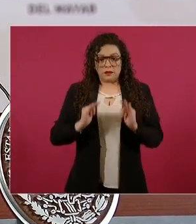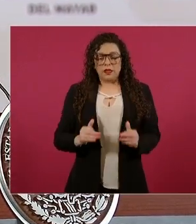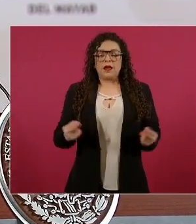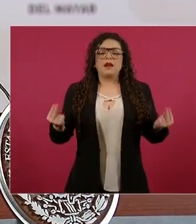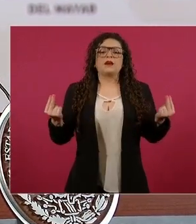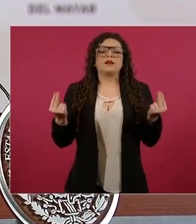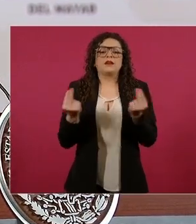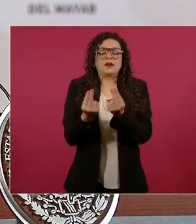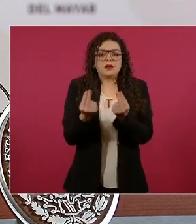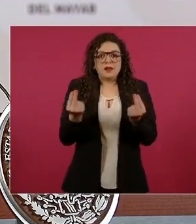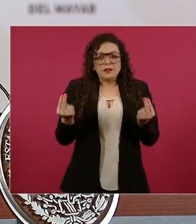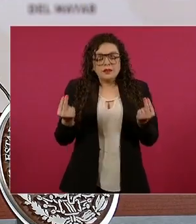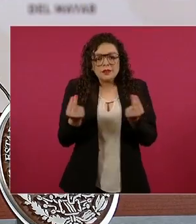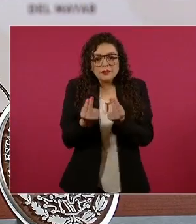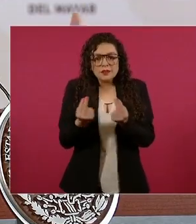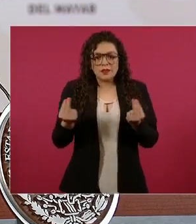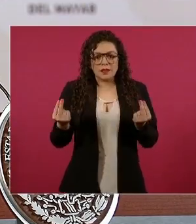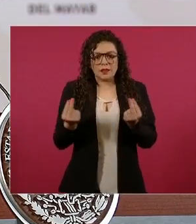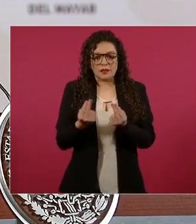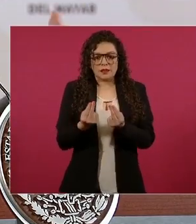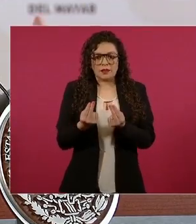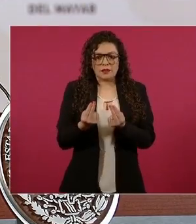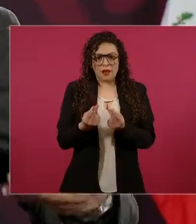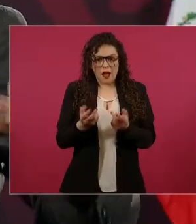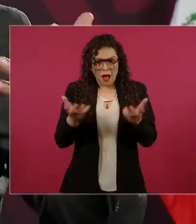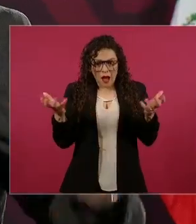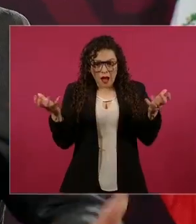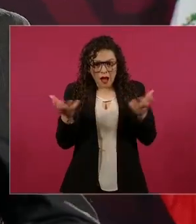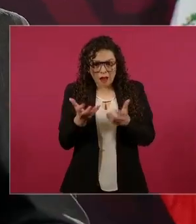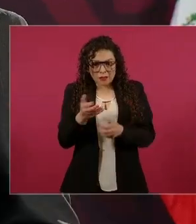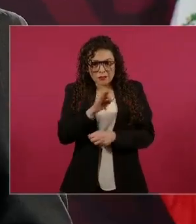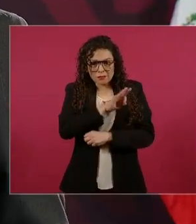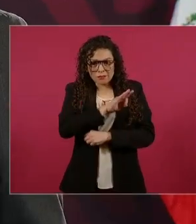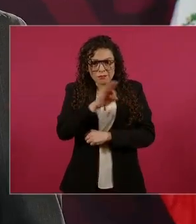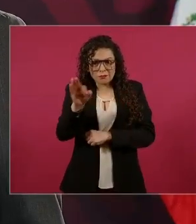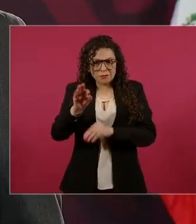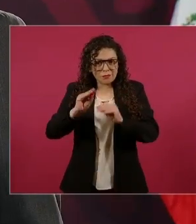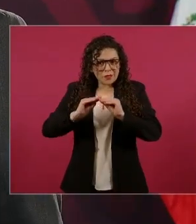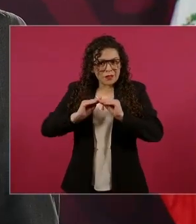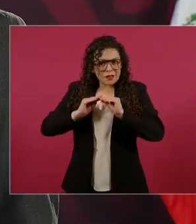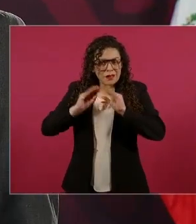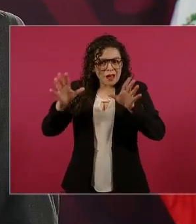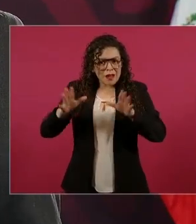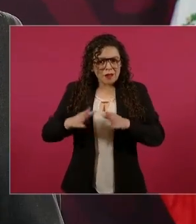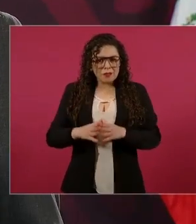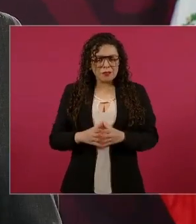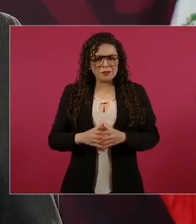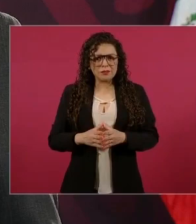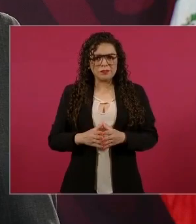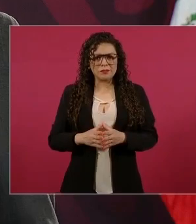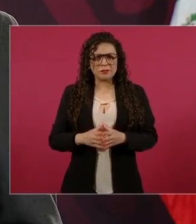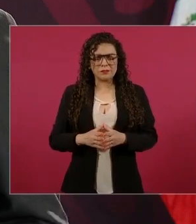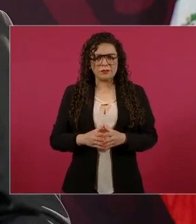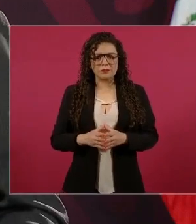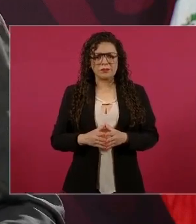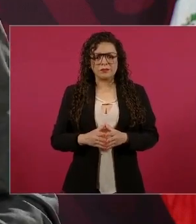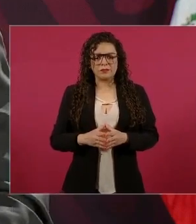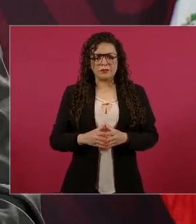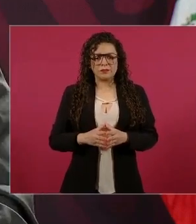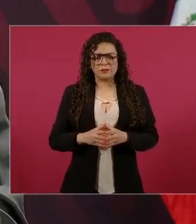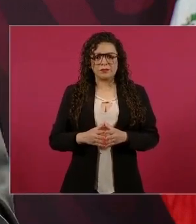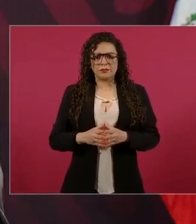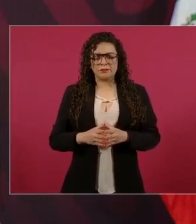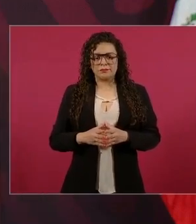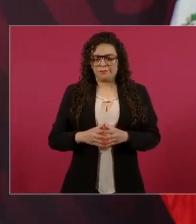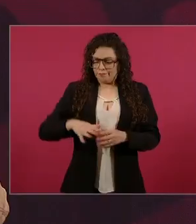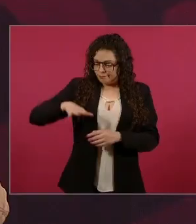Y tenemos posibilidad de lograrlo en nuestro país. Por lo que hablé,